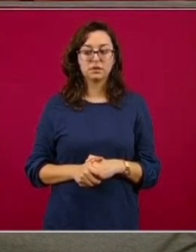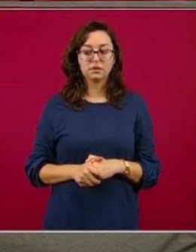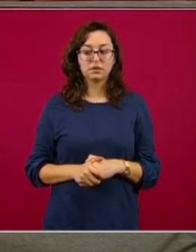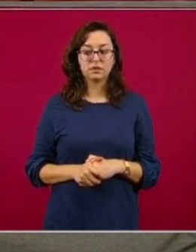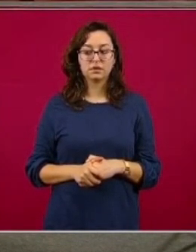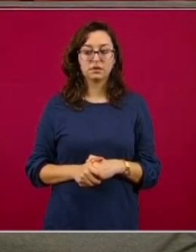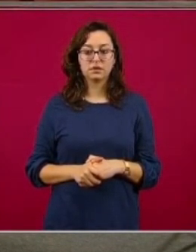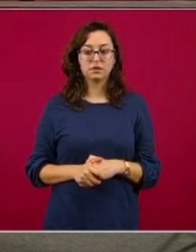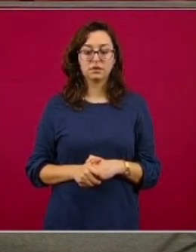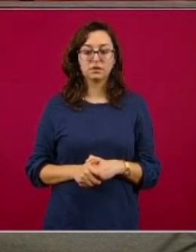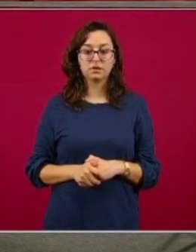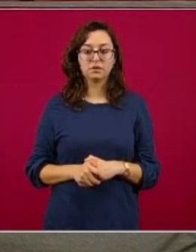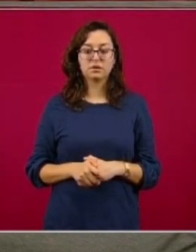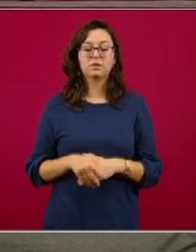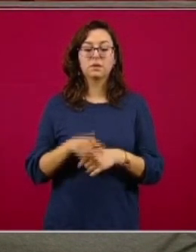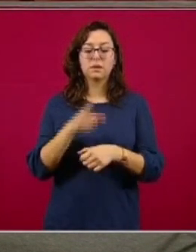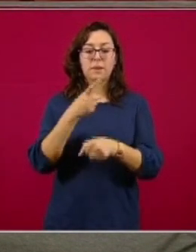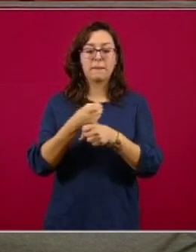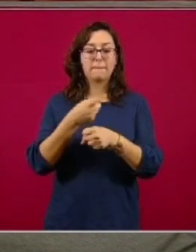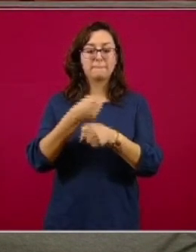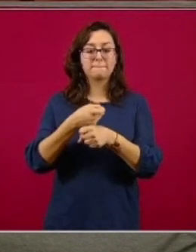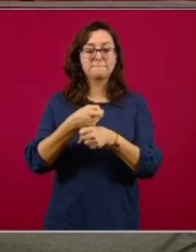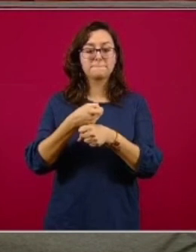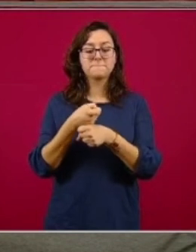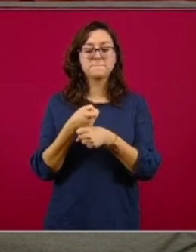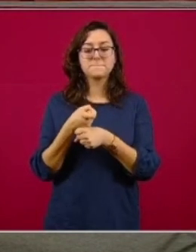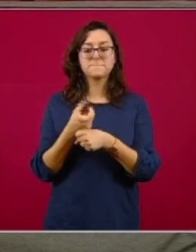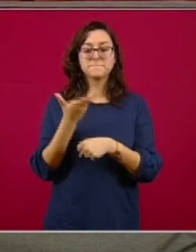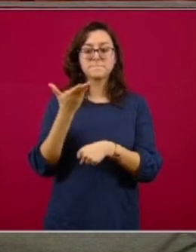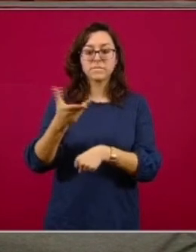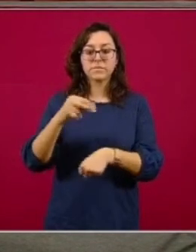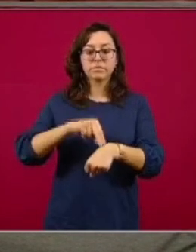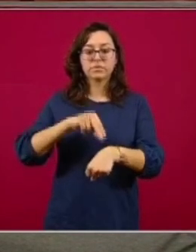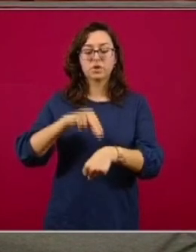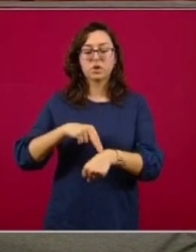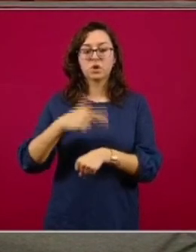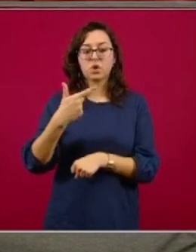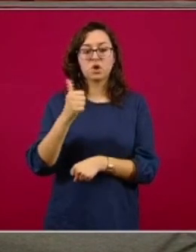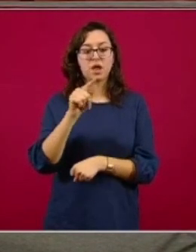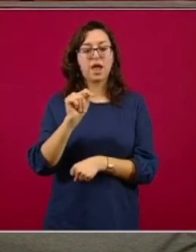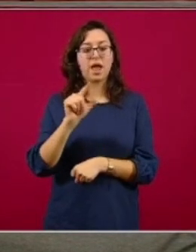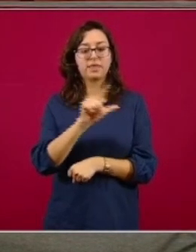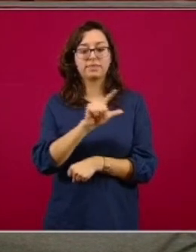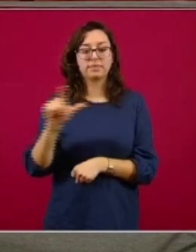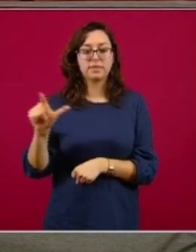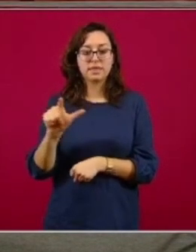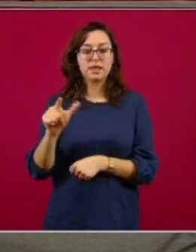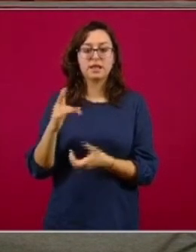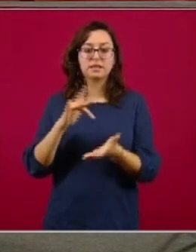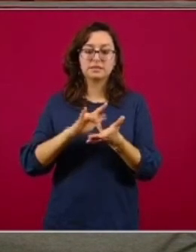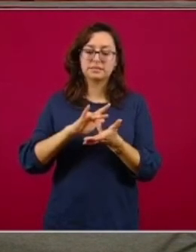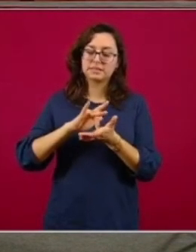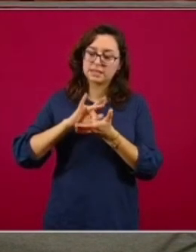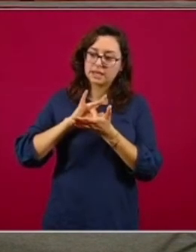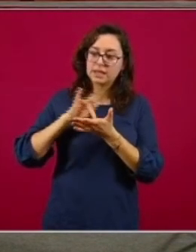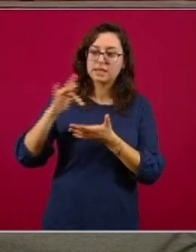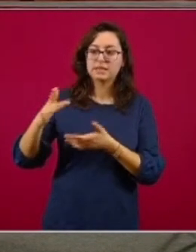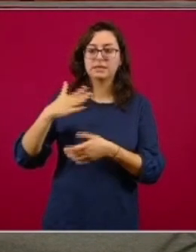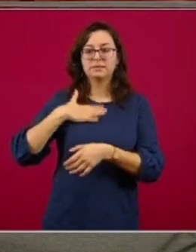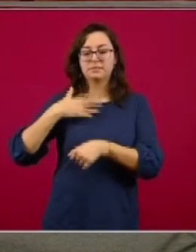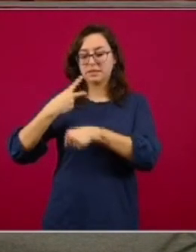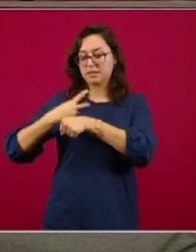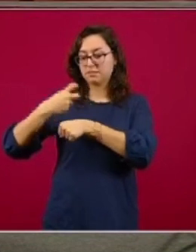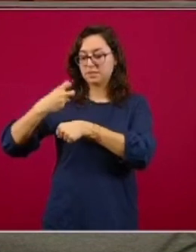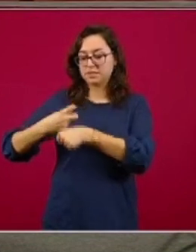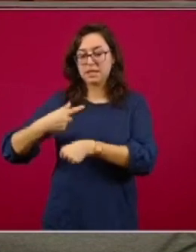Quisiera en primer lugar agradecer mucho al doctor Hugo López-Gatell por habernos invitado, tanto a mí